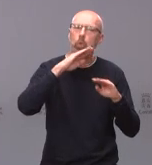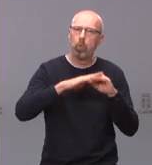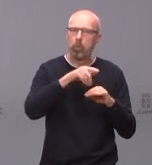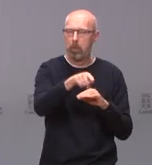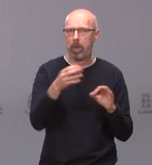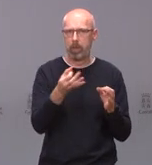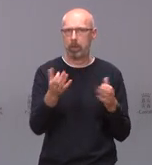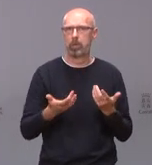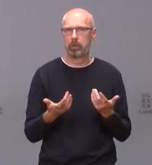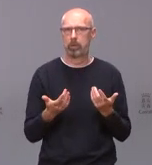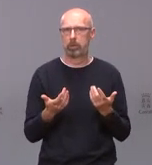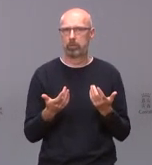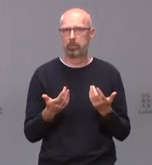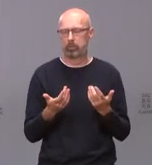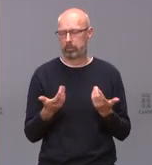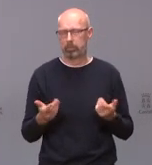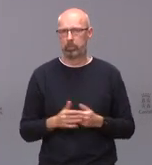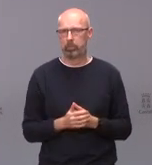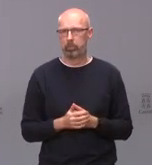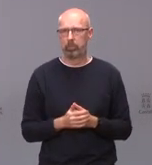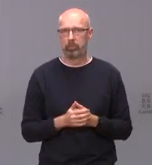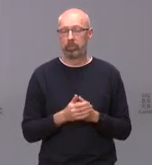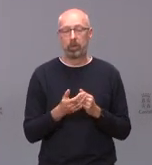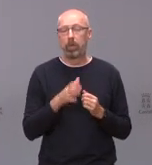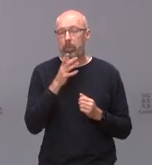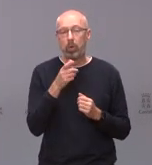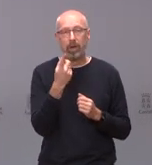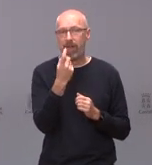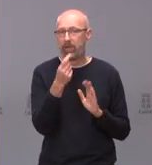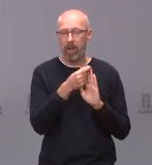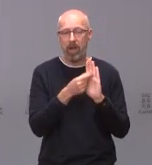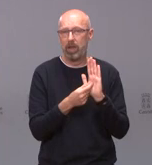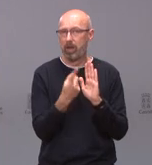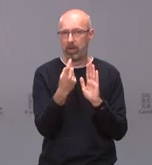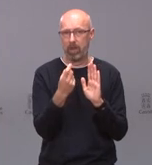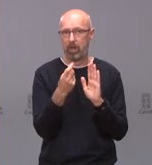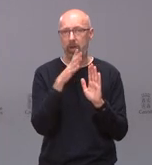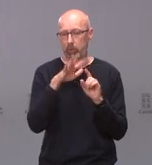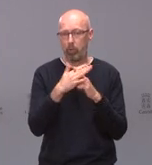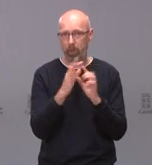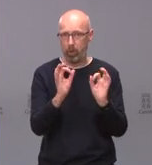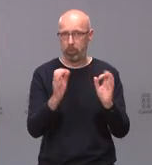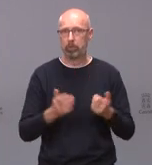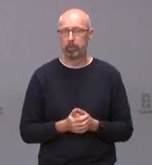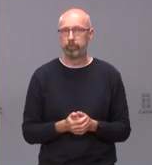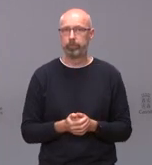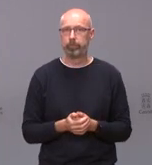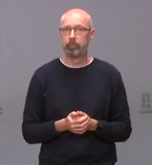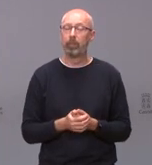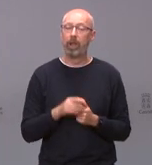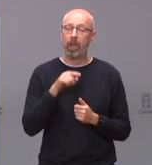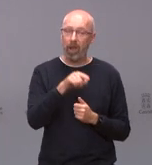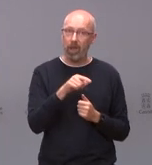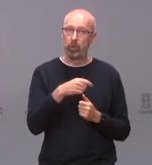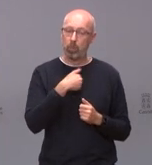y de las restricciones que son inevitablemente necesarias en esta situación eso es lo que hacen los responsables